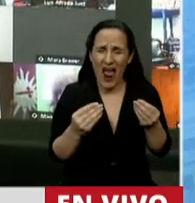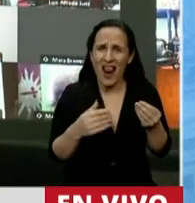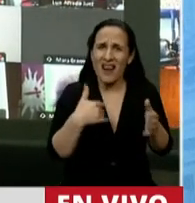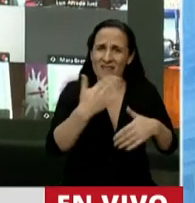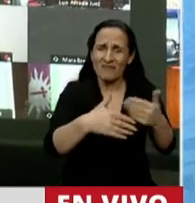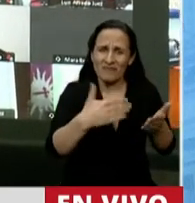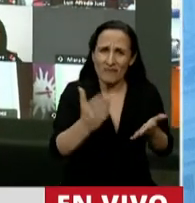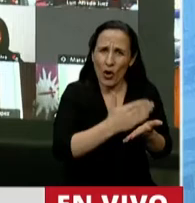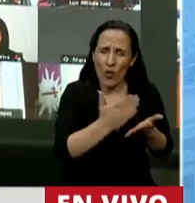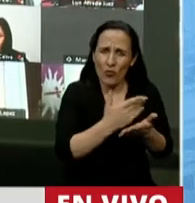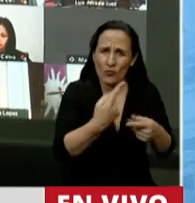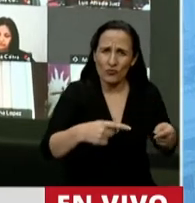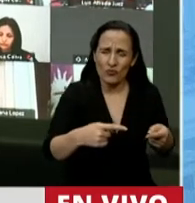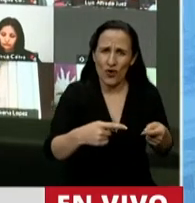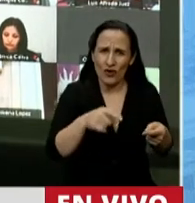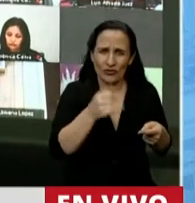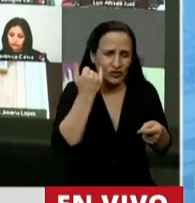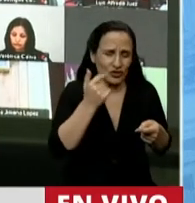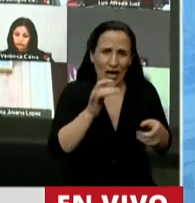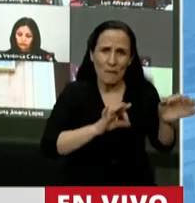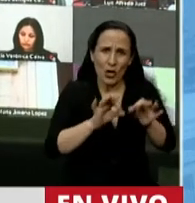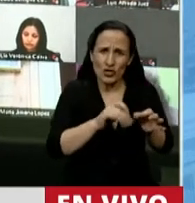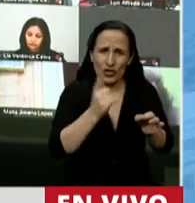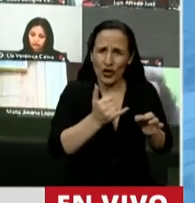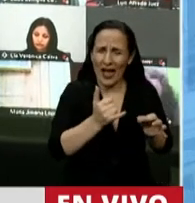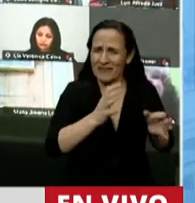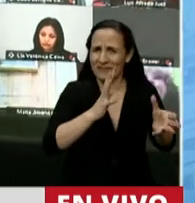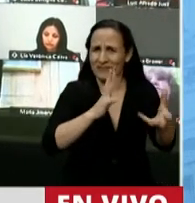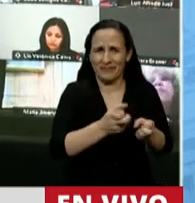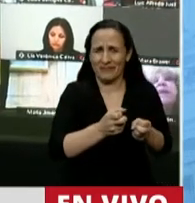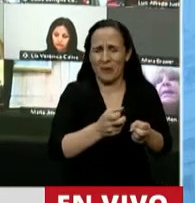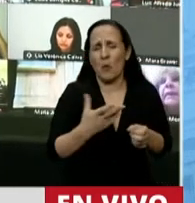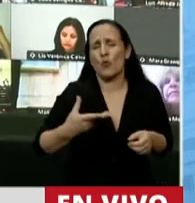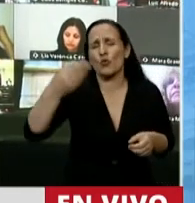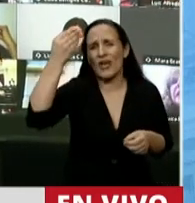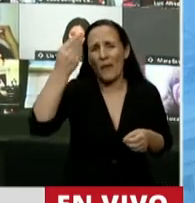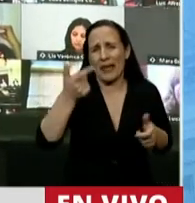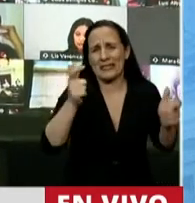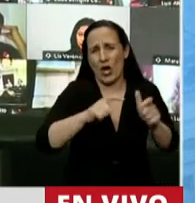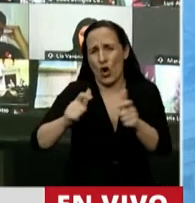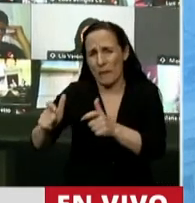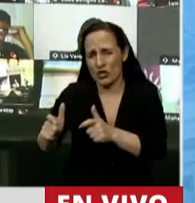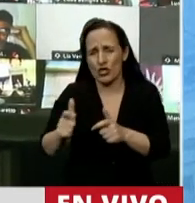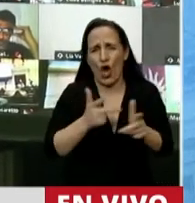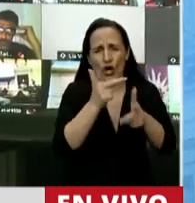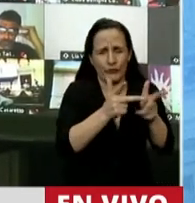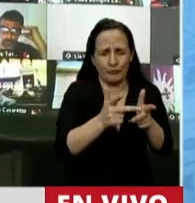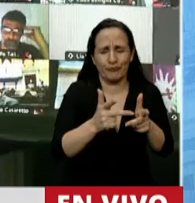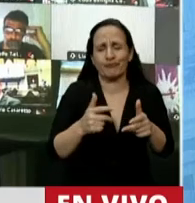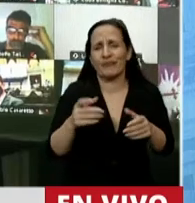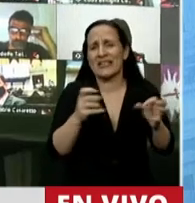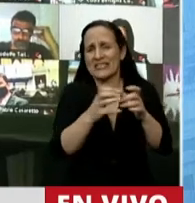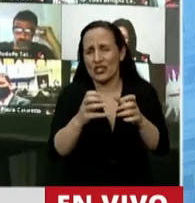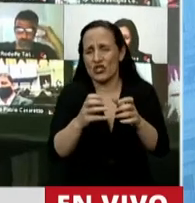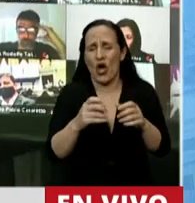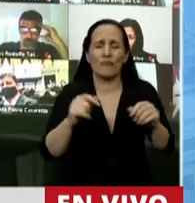proyecto antes de ponerlo en funcionamiento. ¿Cuántas veces hemos hablado en las comisiones, en las sesiones, en los medios,